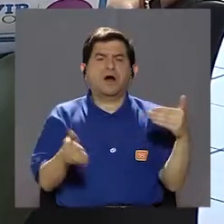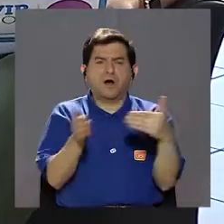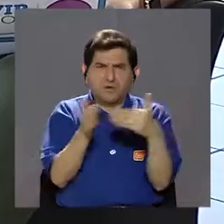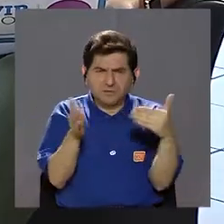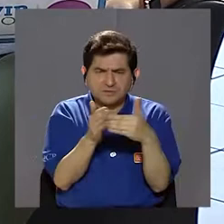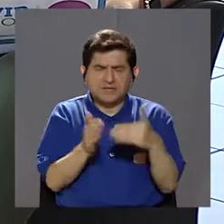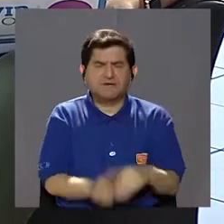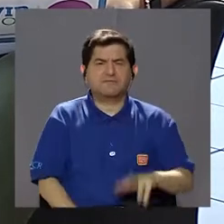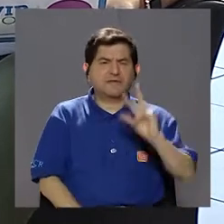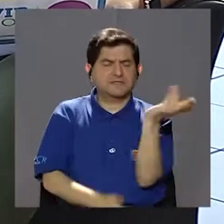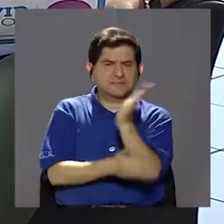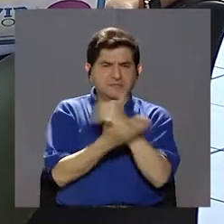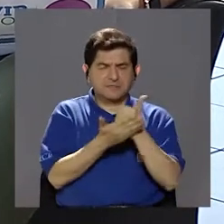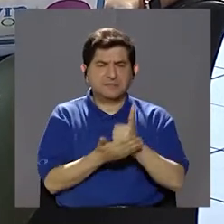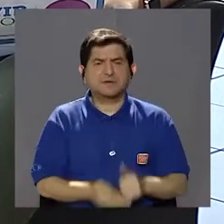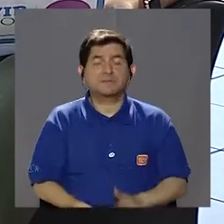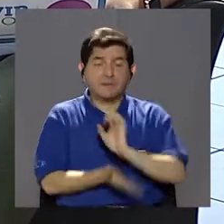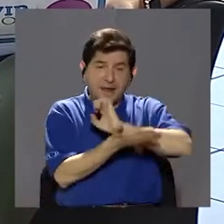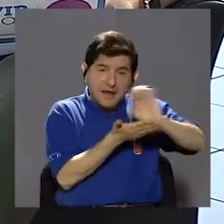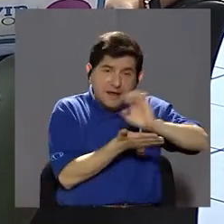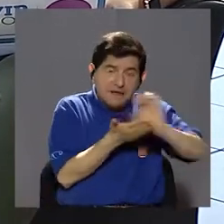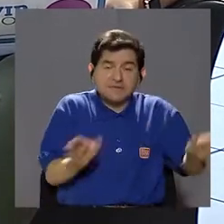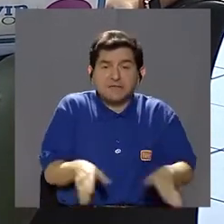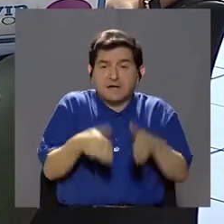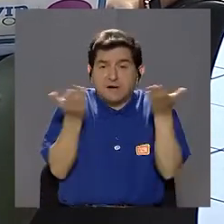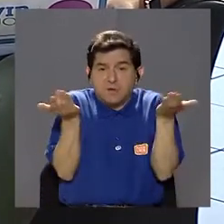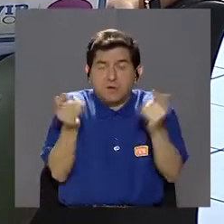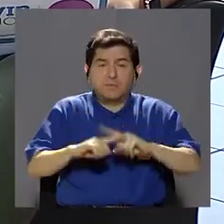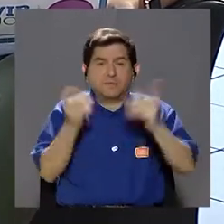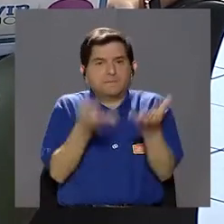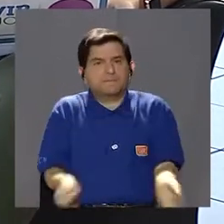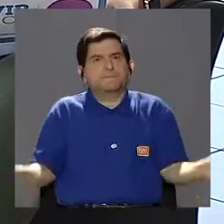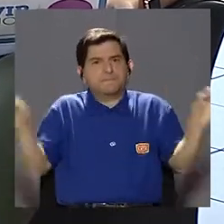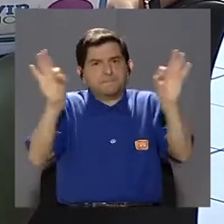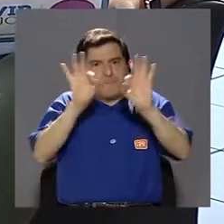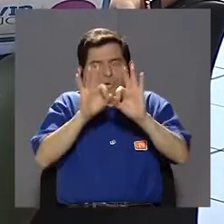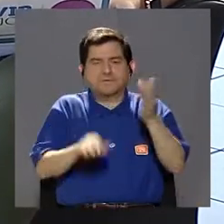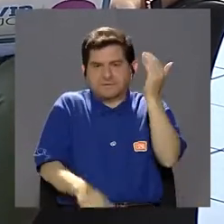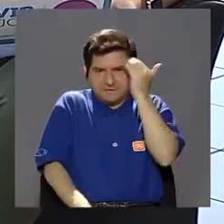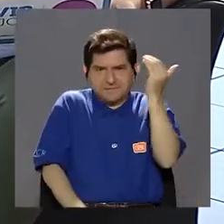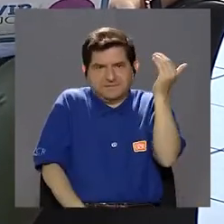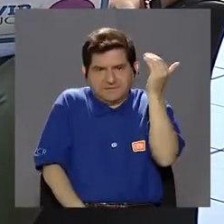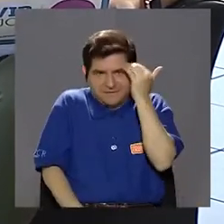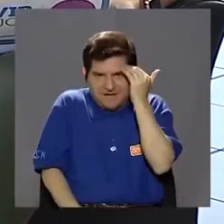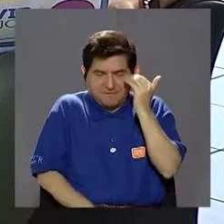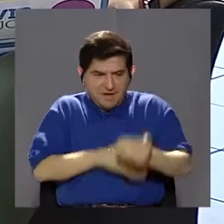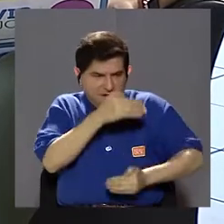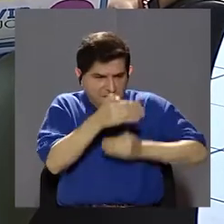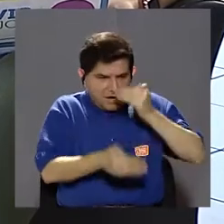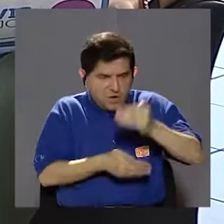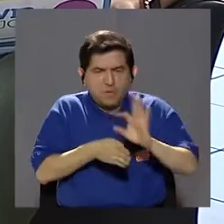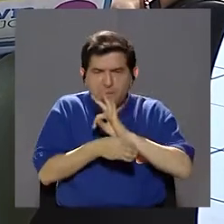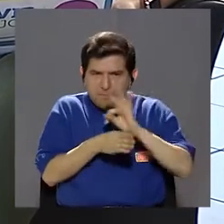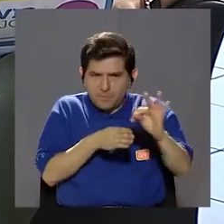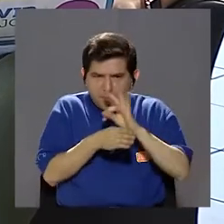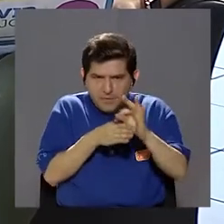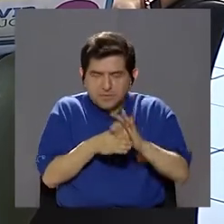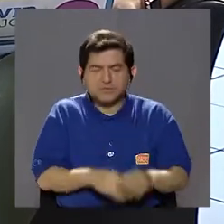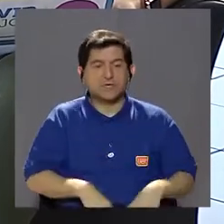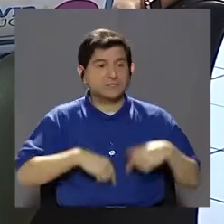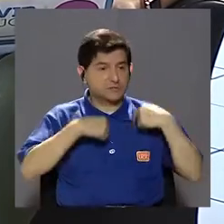quisiera retomar, Jonathan, en el tercer bloque, todo el tema de prevención, pero es importante que también nosotros sepamos que este proceso